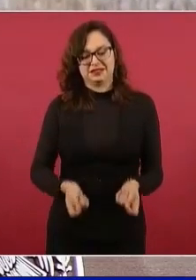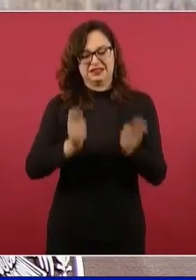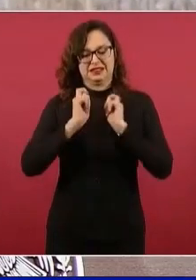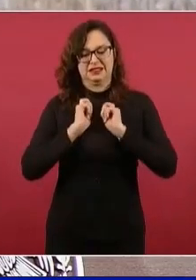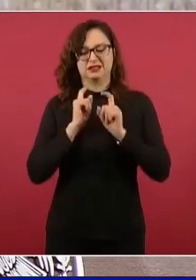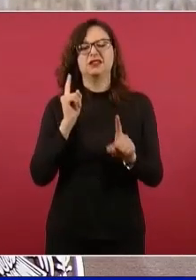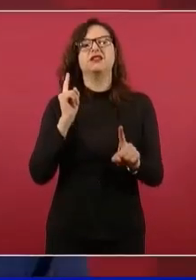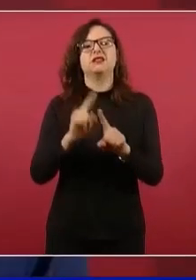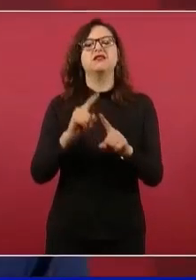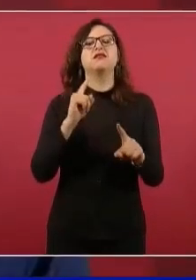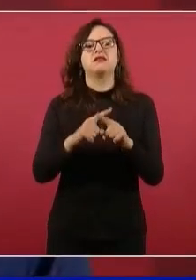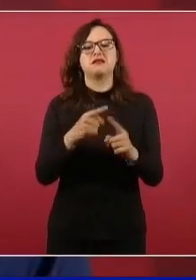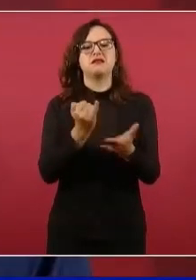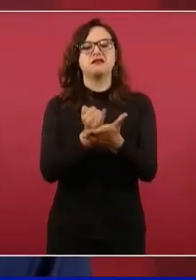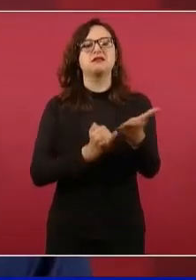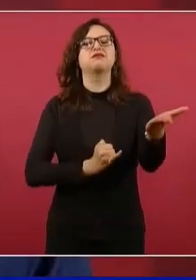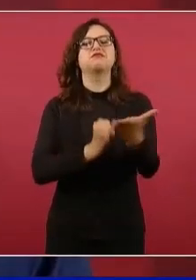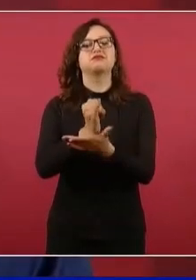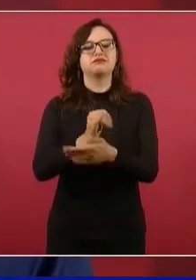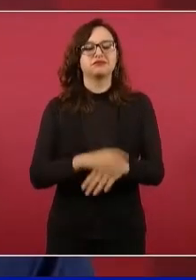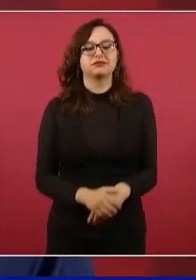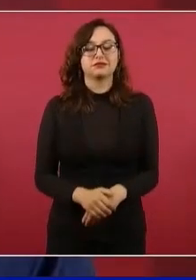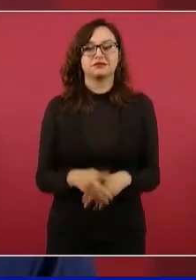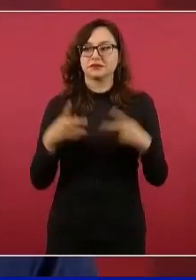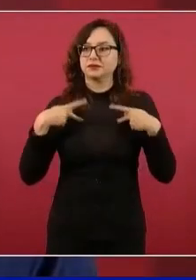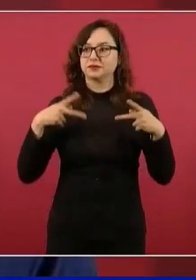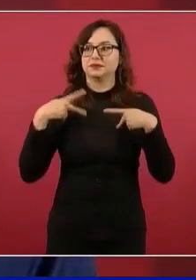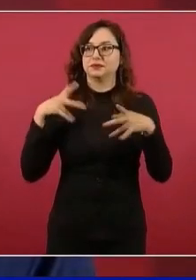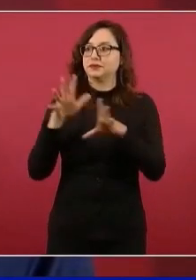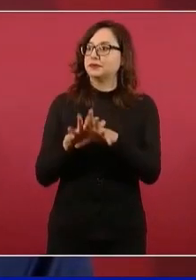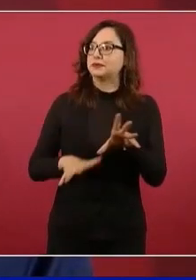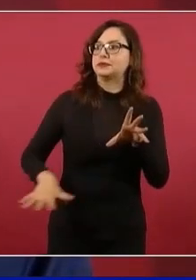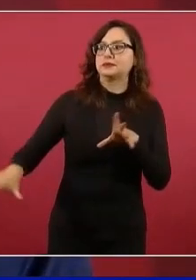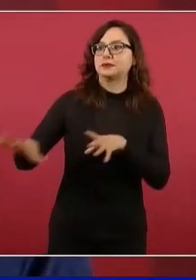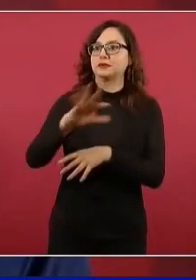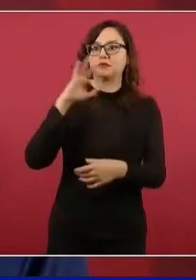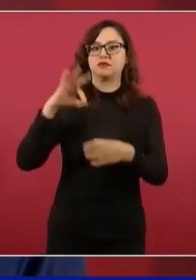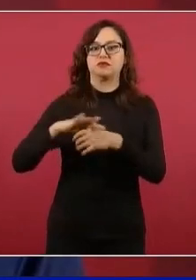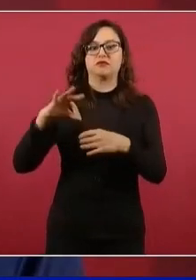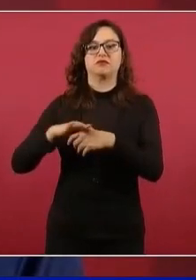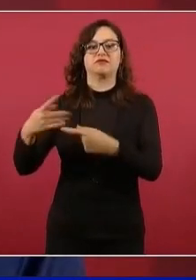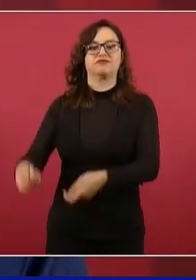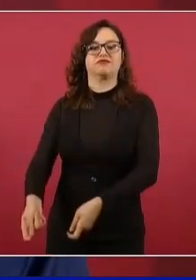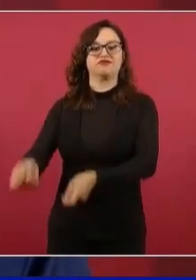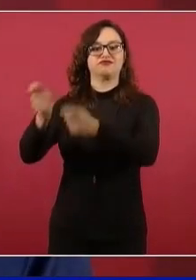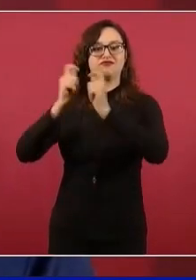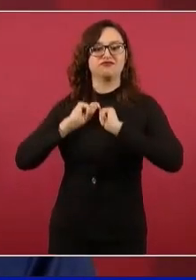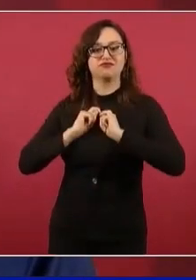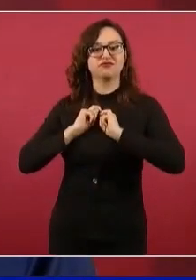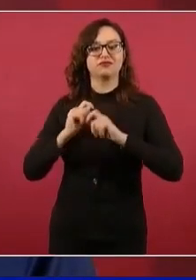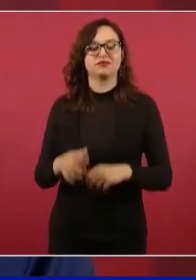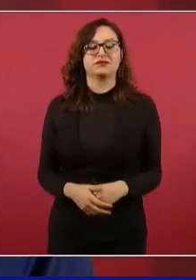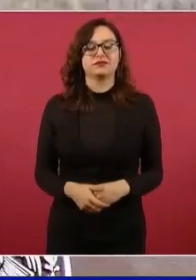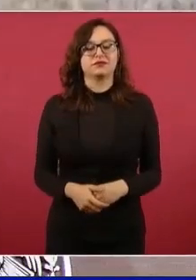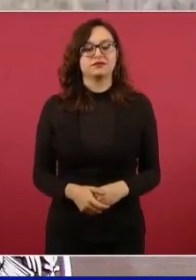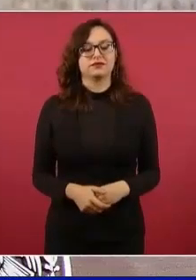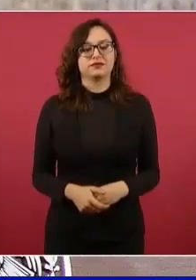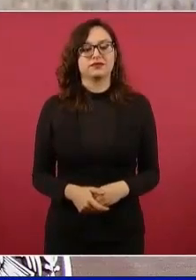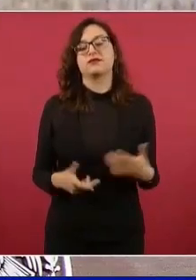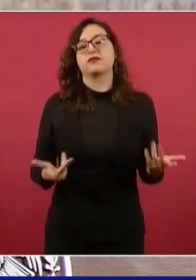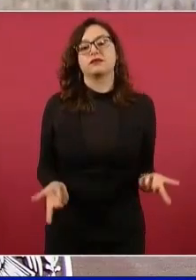decisión del pueblo de México, a mí no me ayudaron los medios de comunicación,